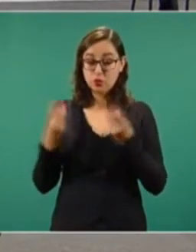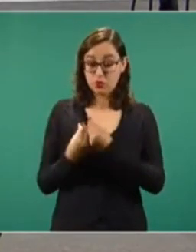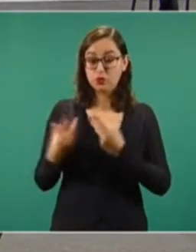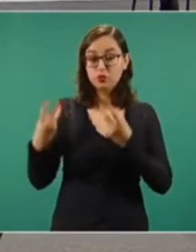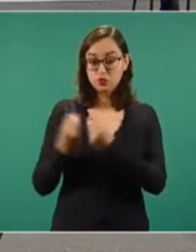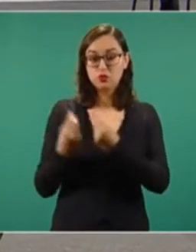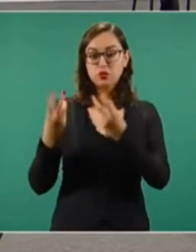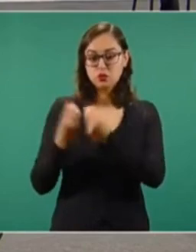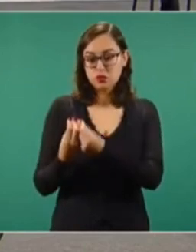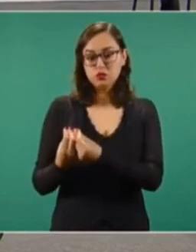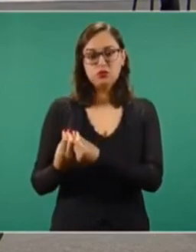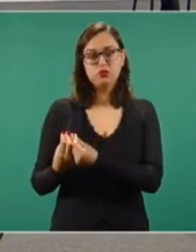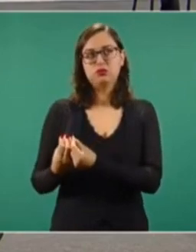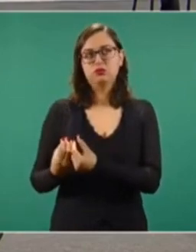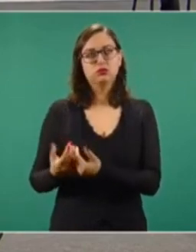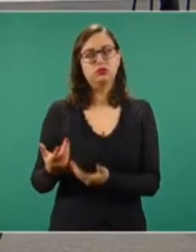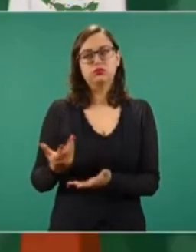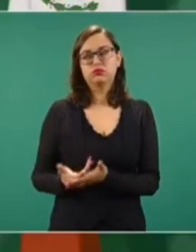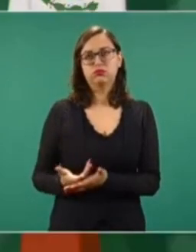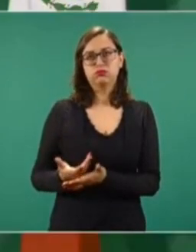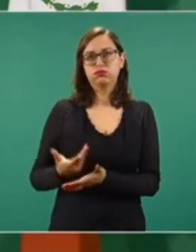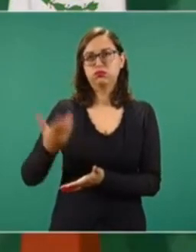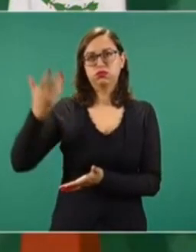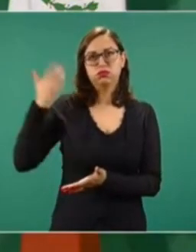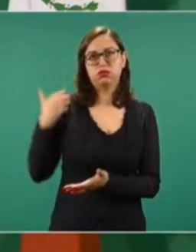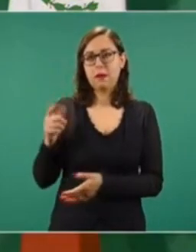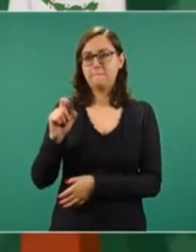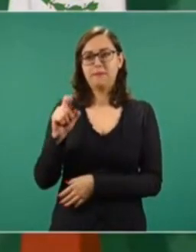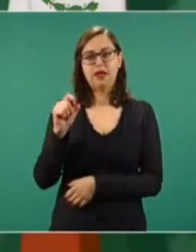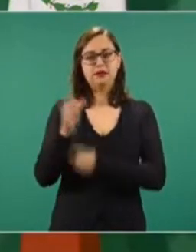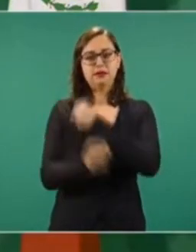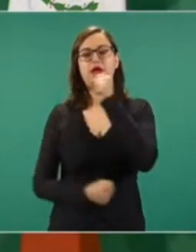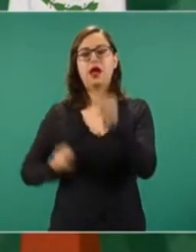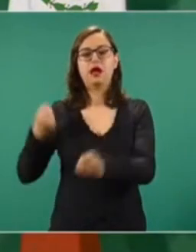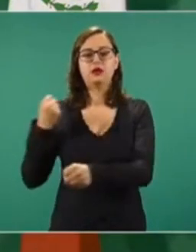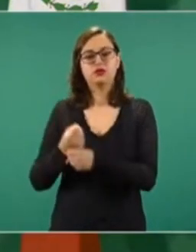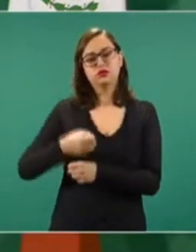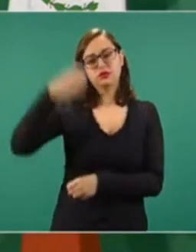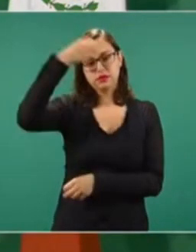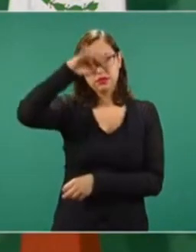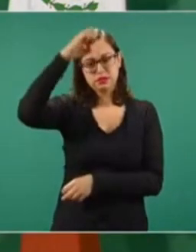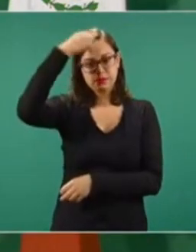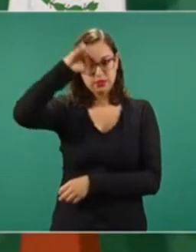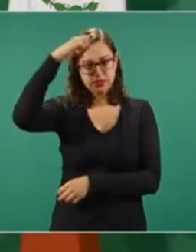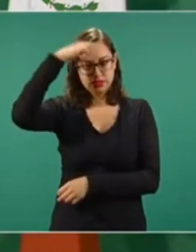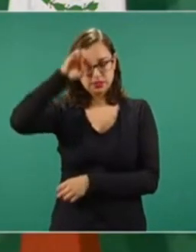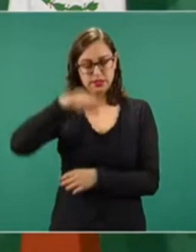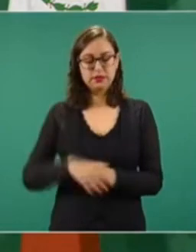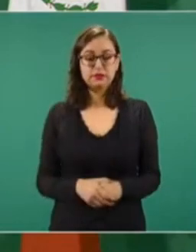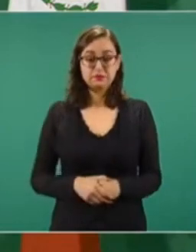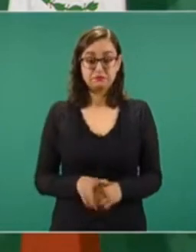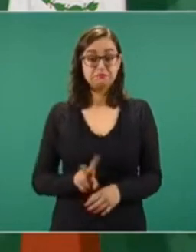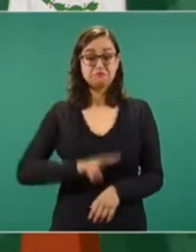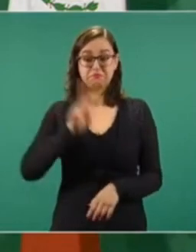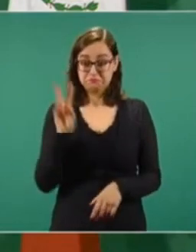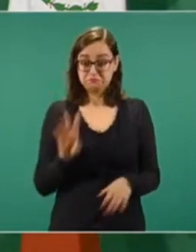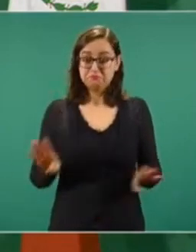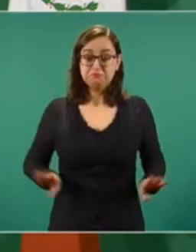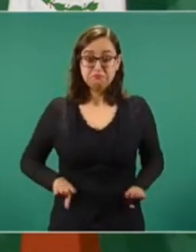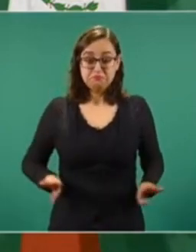hace un poco más de 20 años. es una profesional,